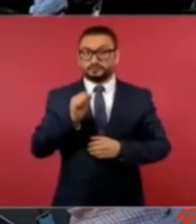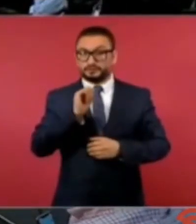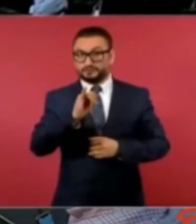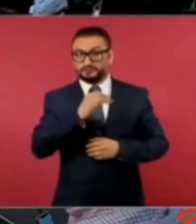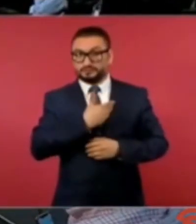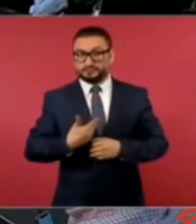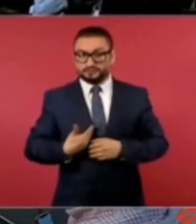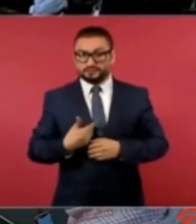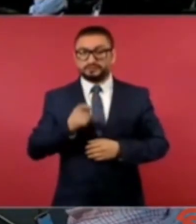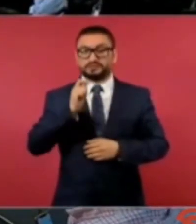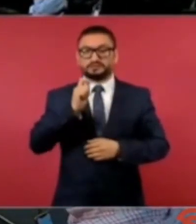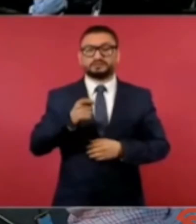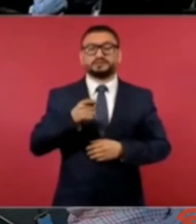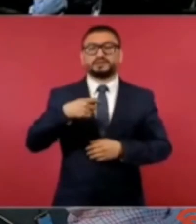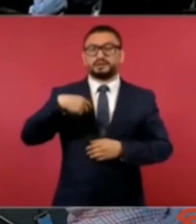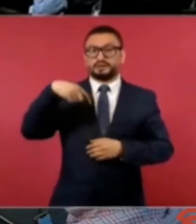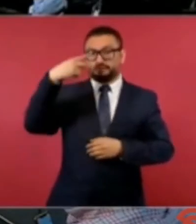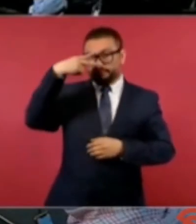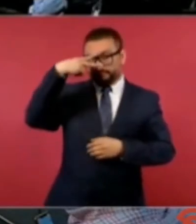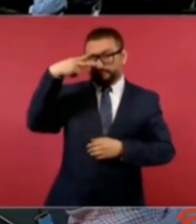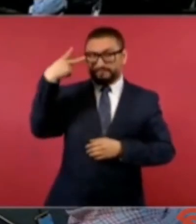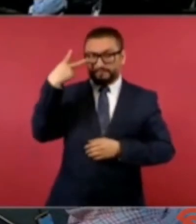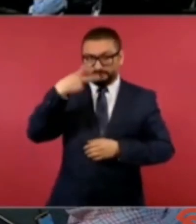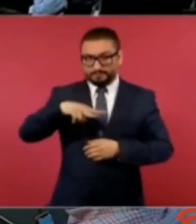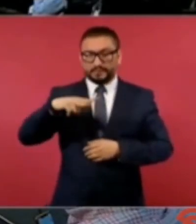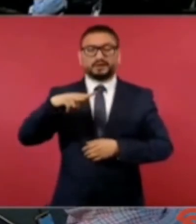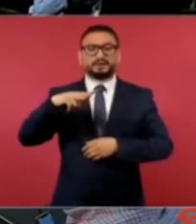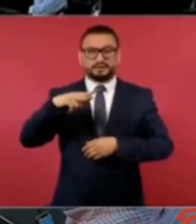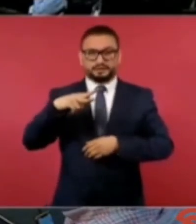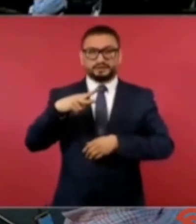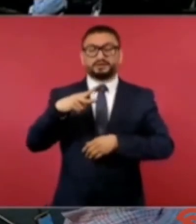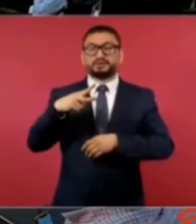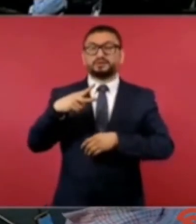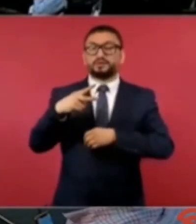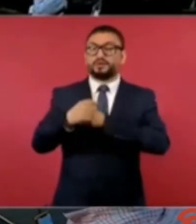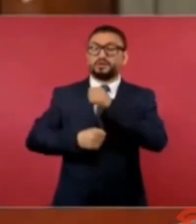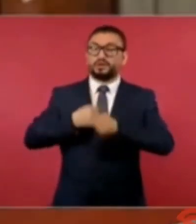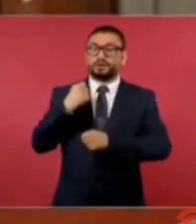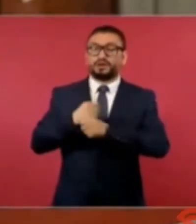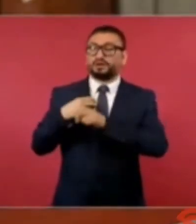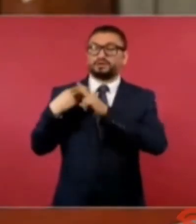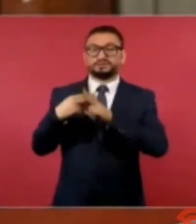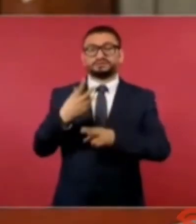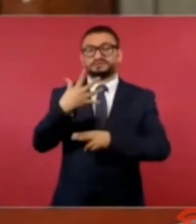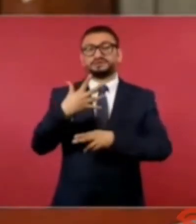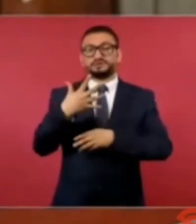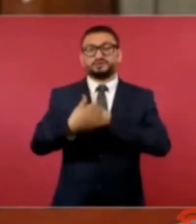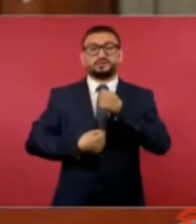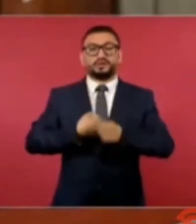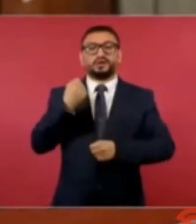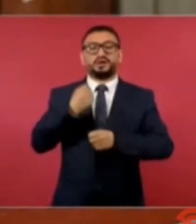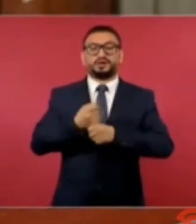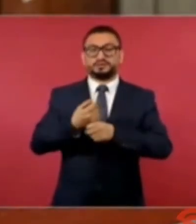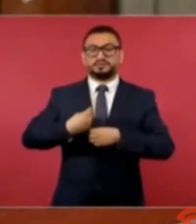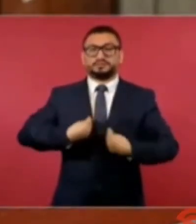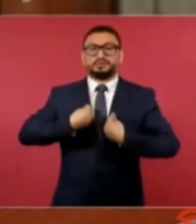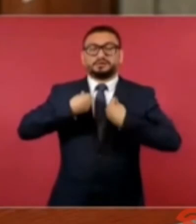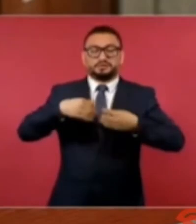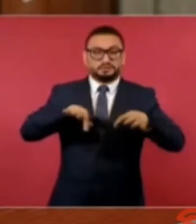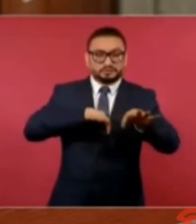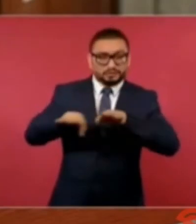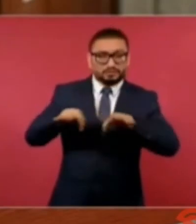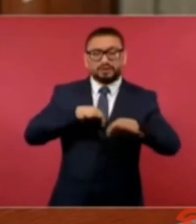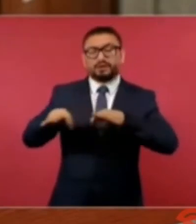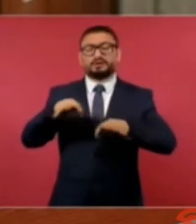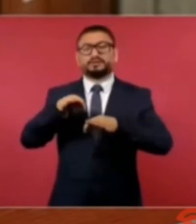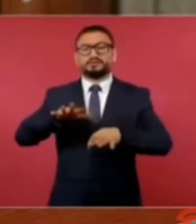regularización de los mexicanos que llevan más de 5 años viviendo y trabajando honradamente en Estados Unidos